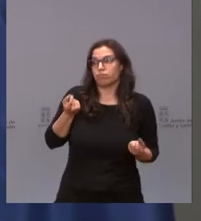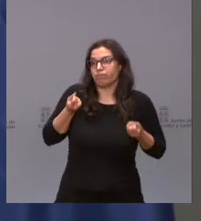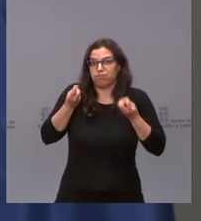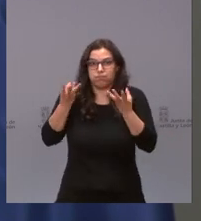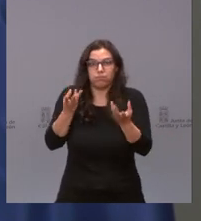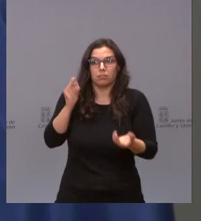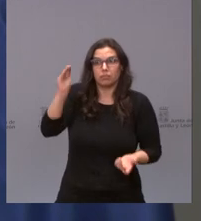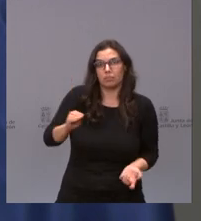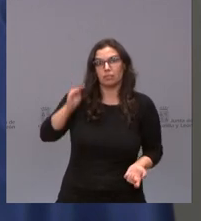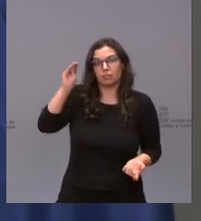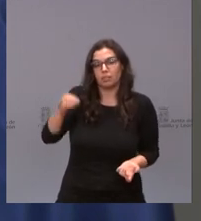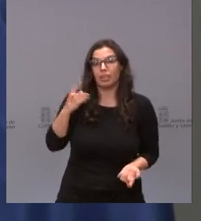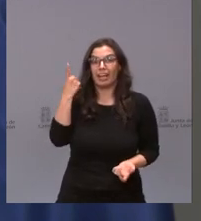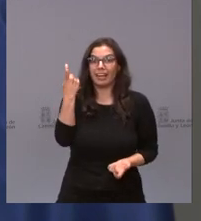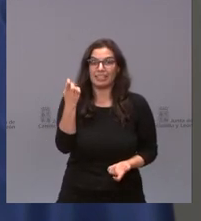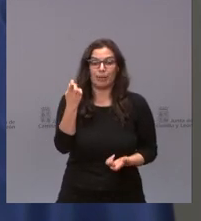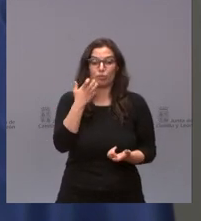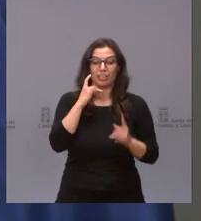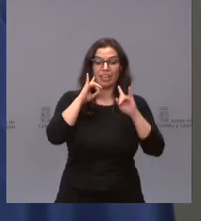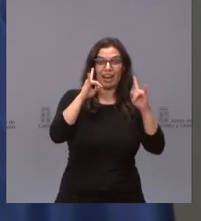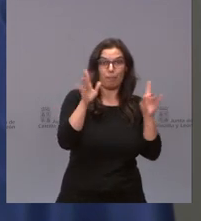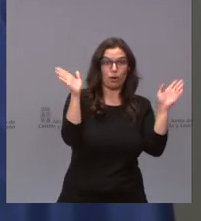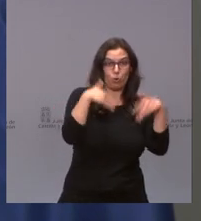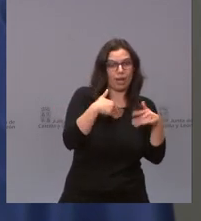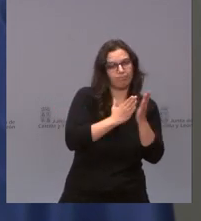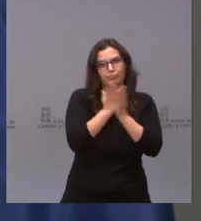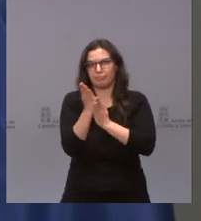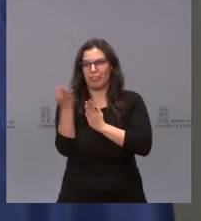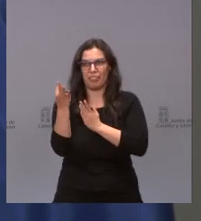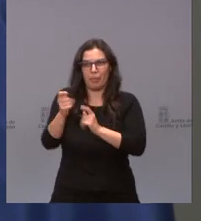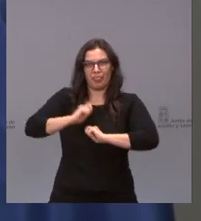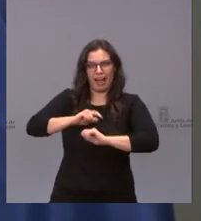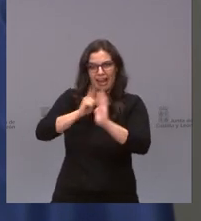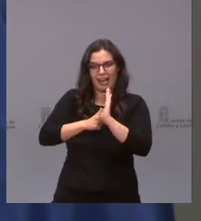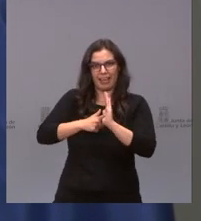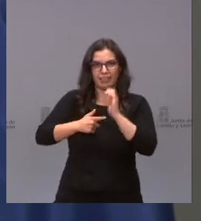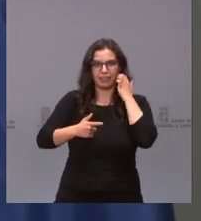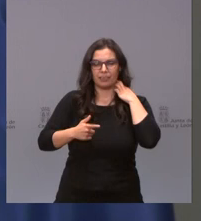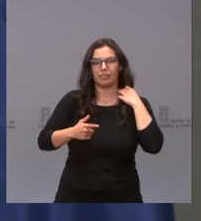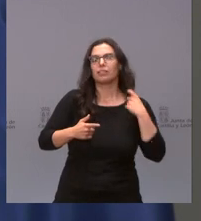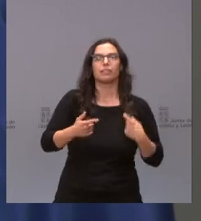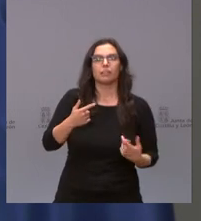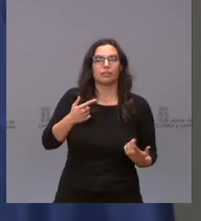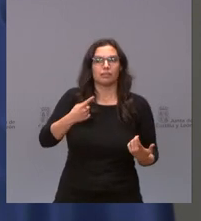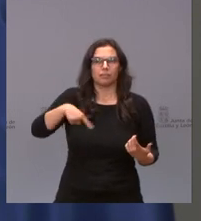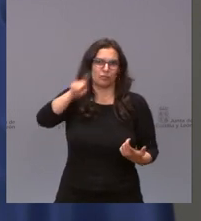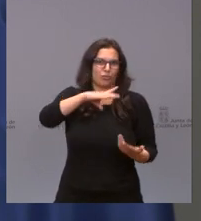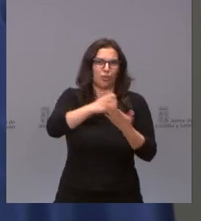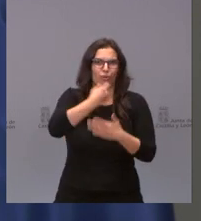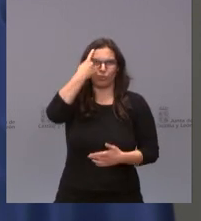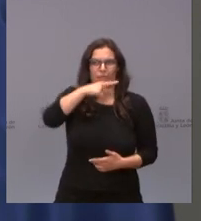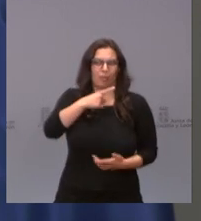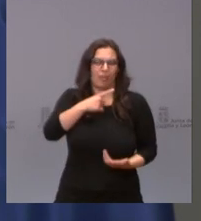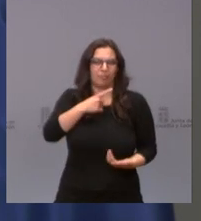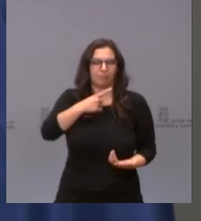necesitamos un instrumento legislativo alternativo o otra situación. Nuestra postura es conocida, por mucho que la reiteremos no es